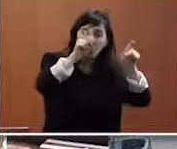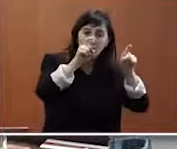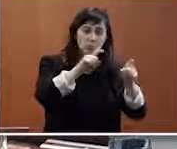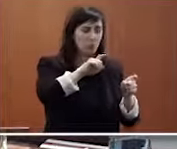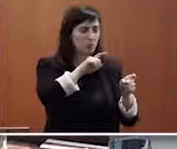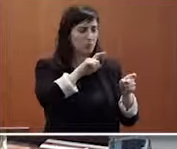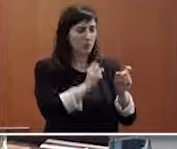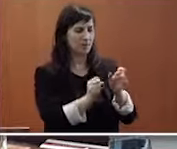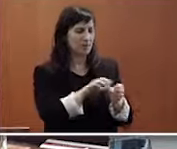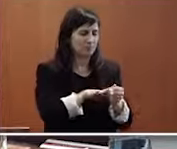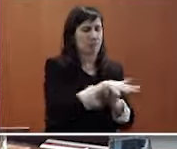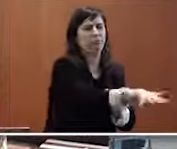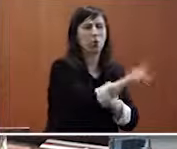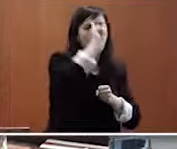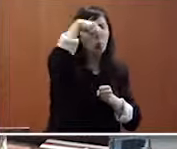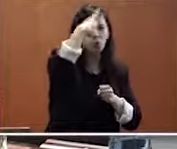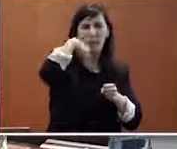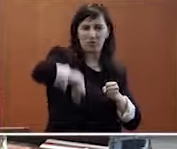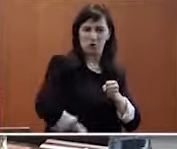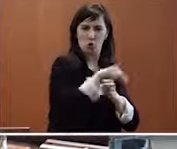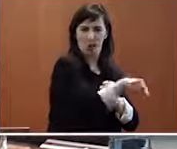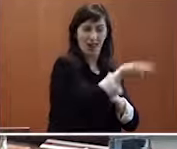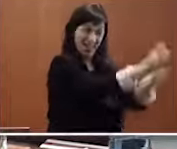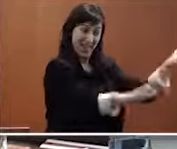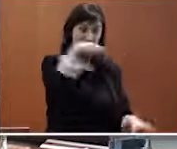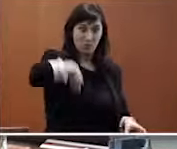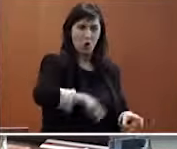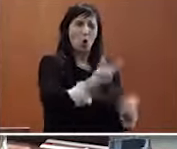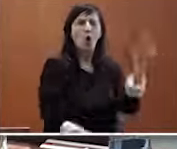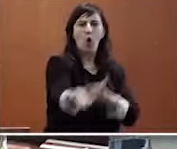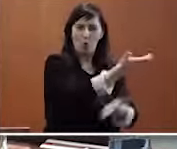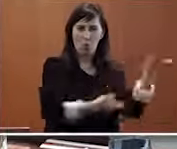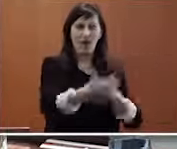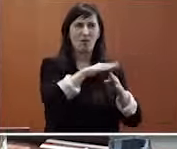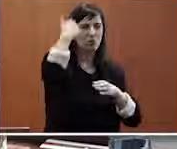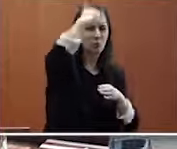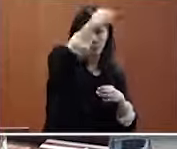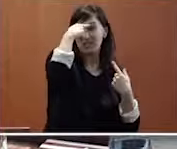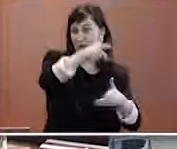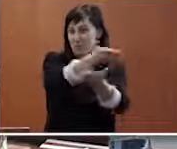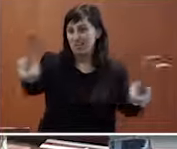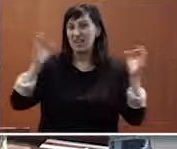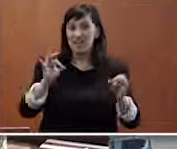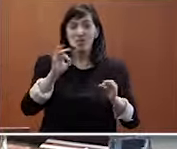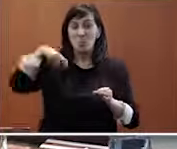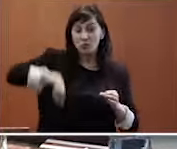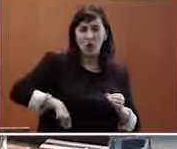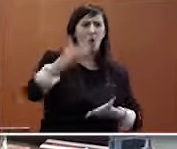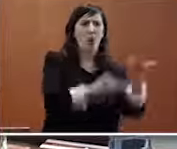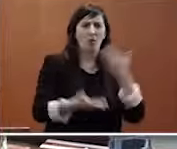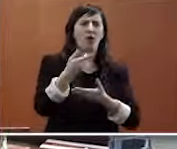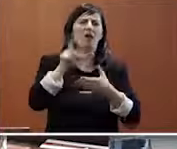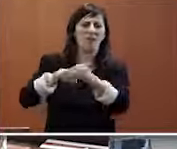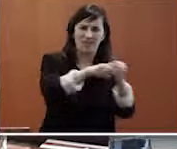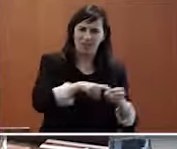crean unha cultura profesional colaborativa, e isto é imprescindible, como moi ben saben vostedes, que se pregunten